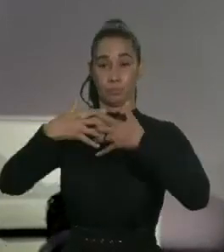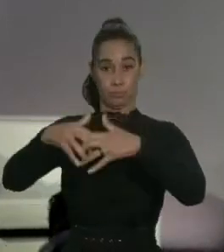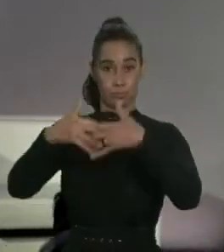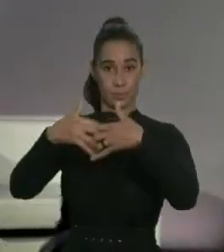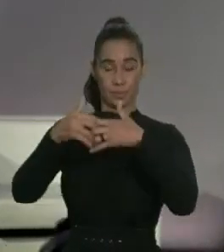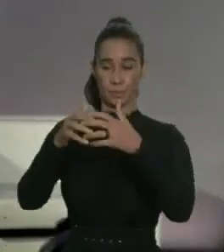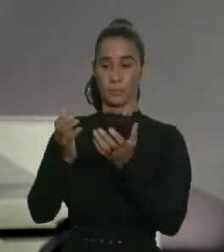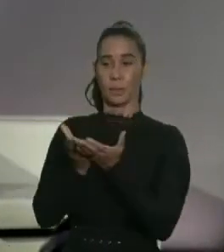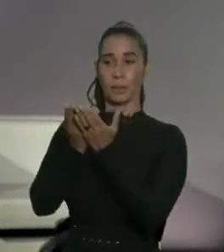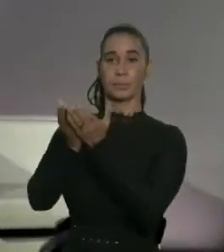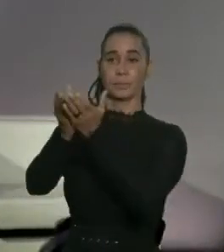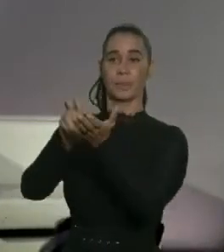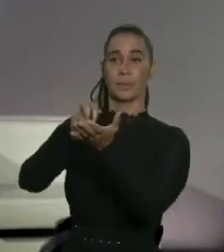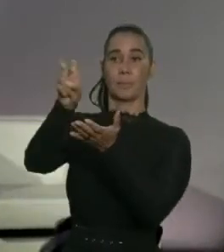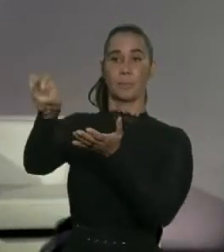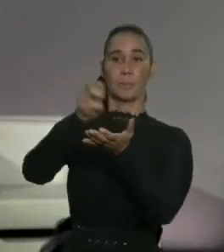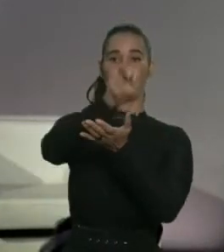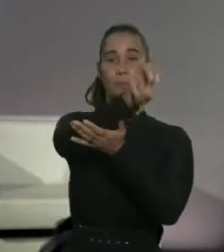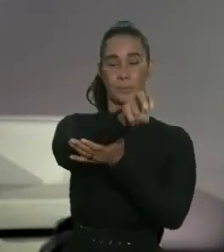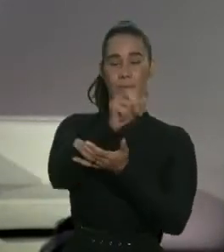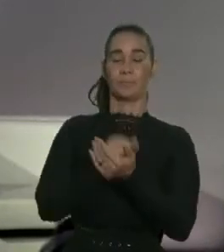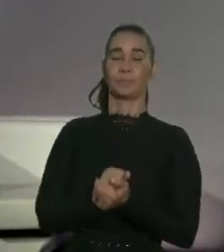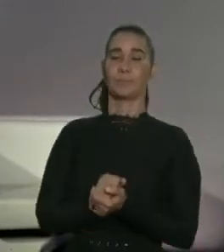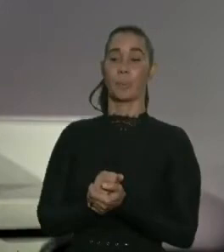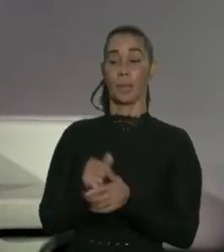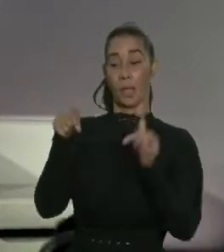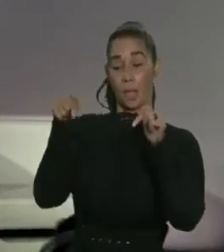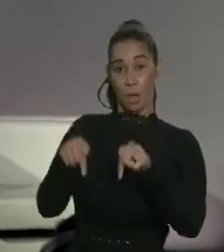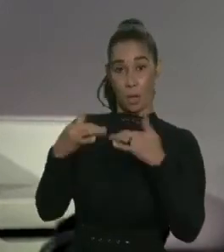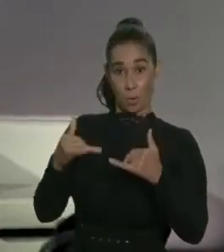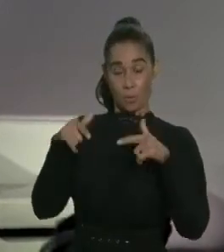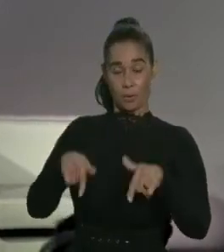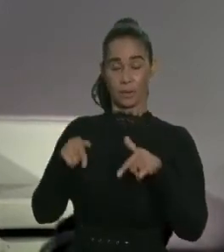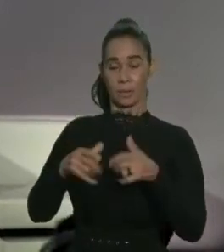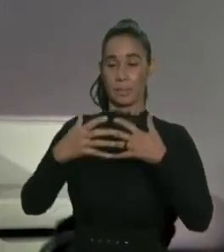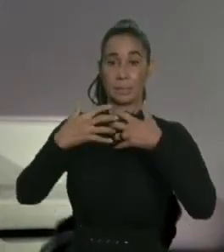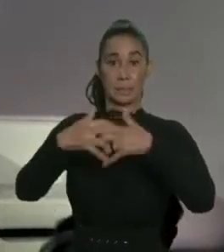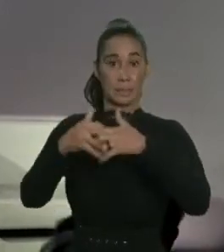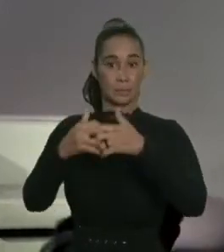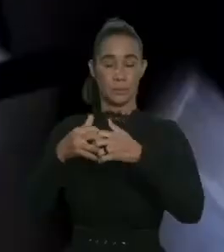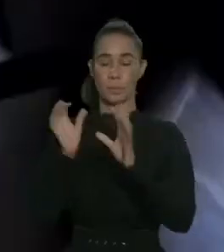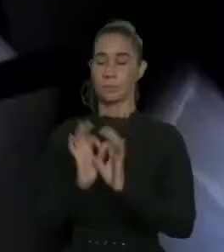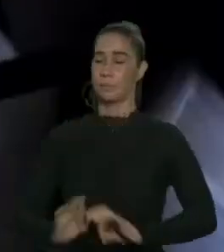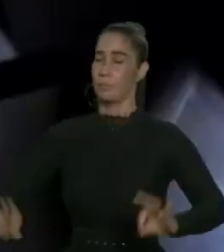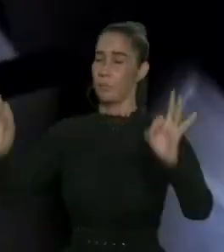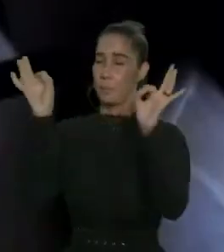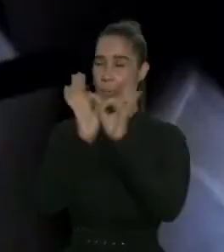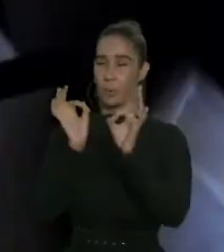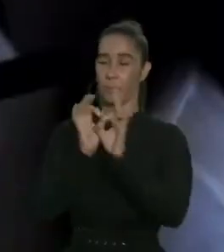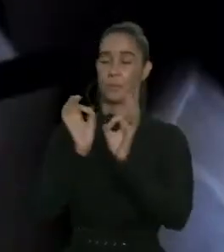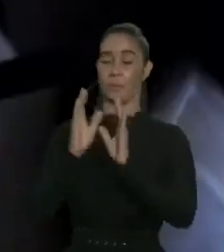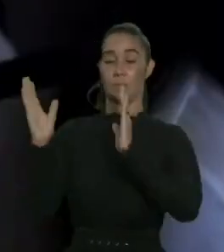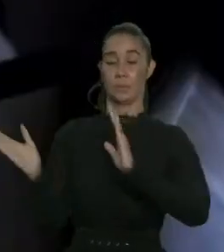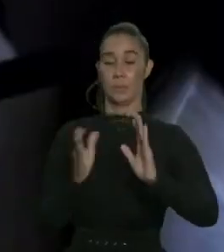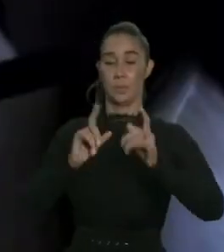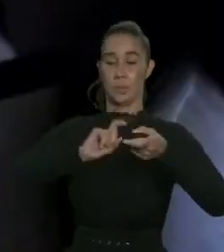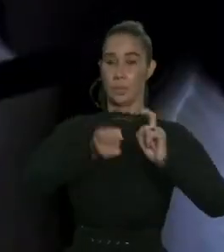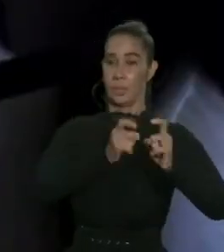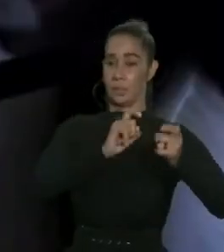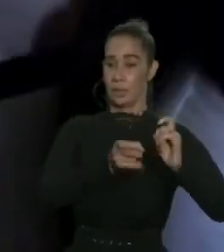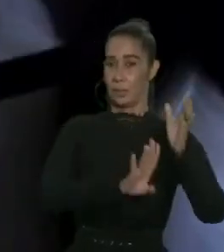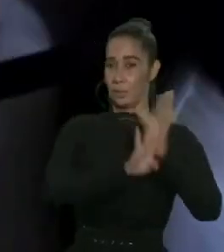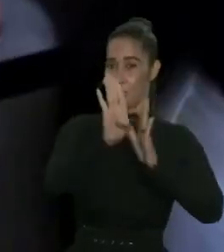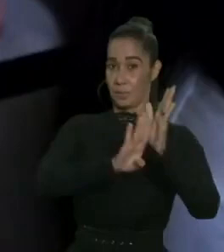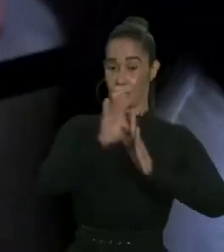y las exportaciones. En este caso, el sector de la industria juega un papel fundamental en el proceso de modernización y